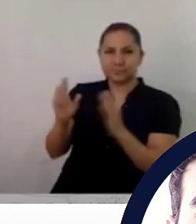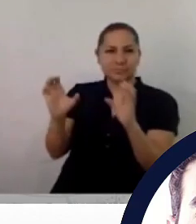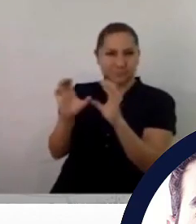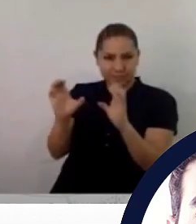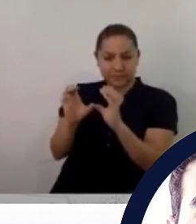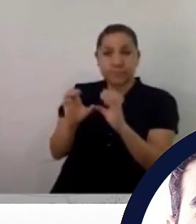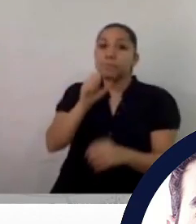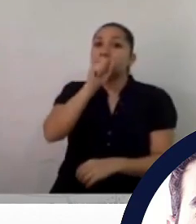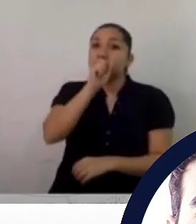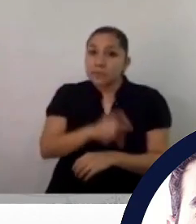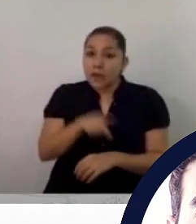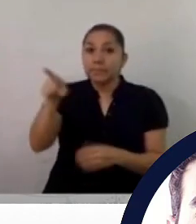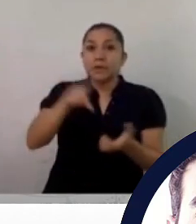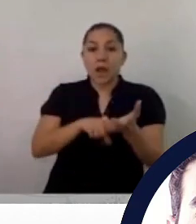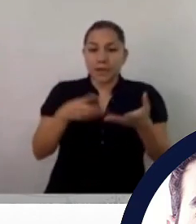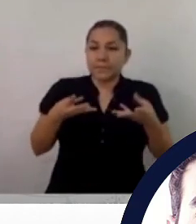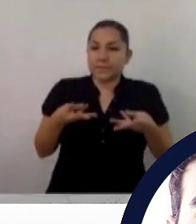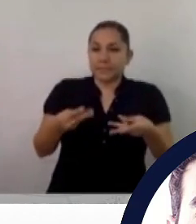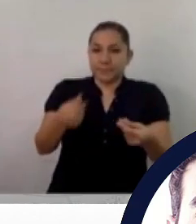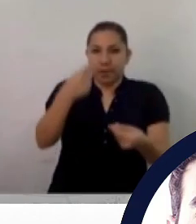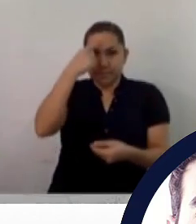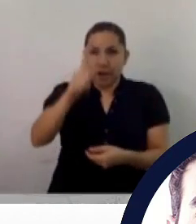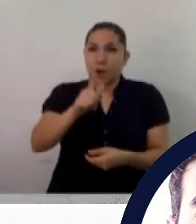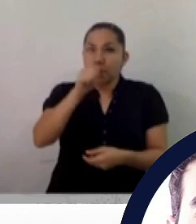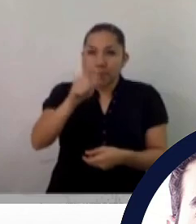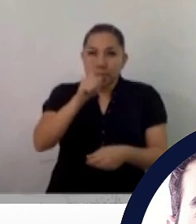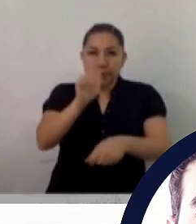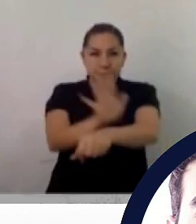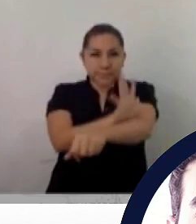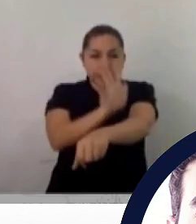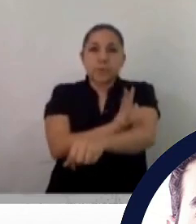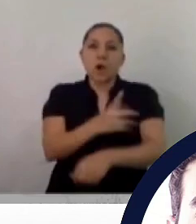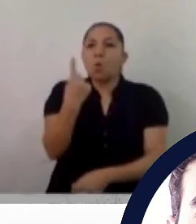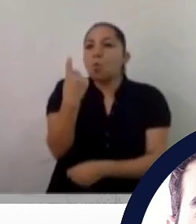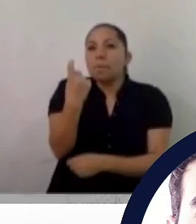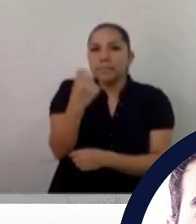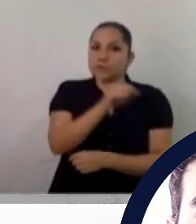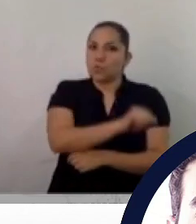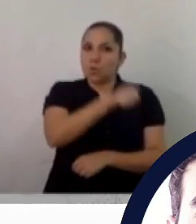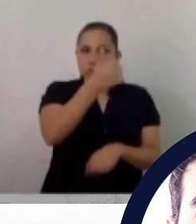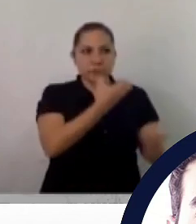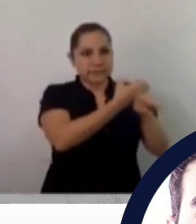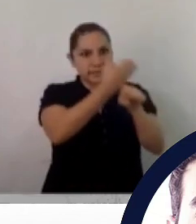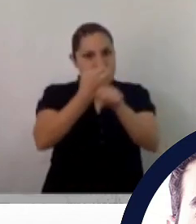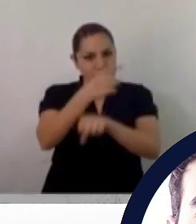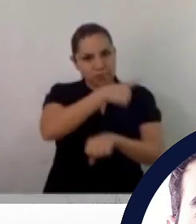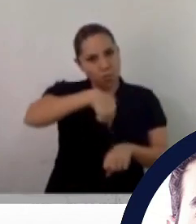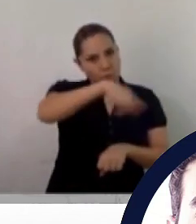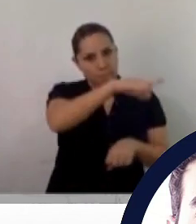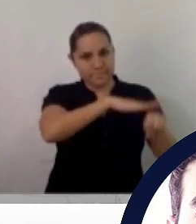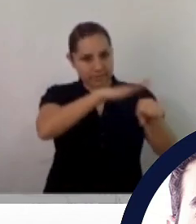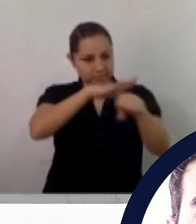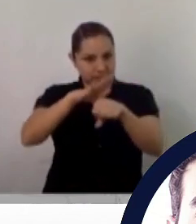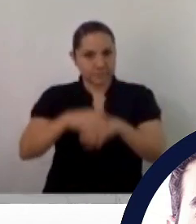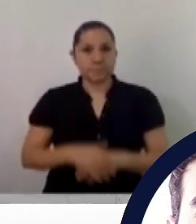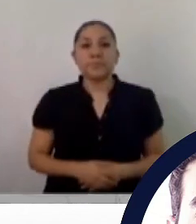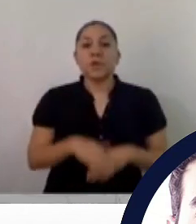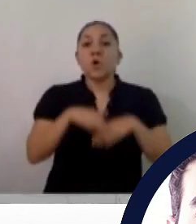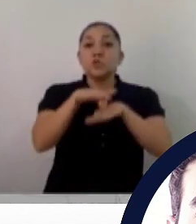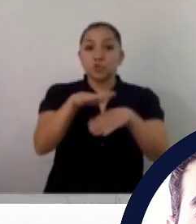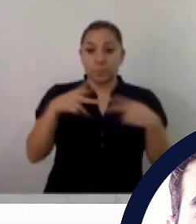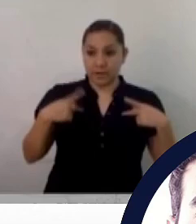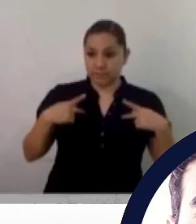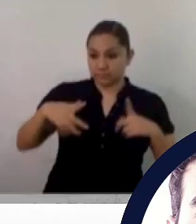con temas de policías, de sistema de justicia, pasando por pues cosas como infraestructura,